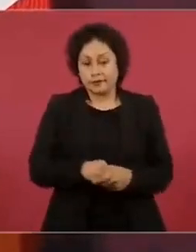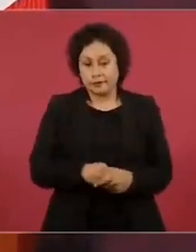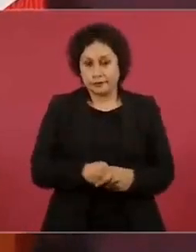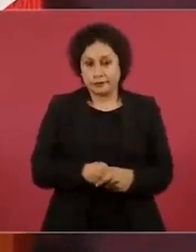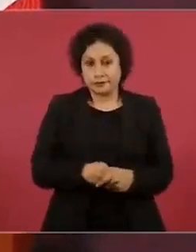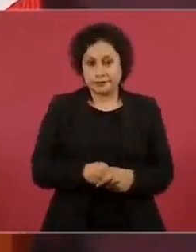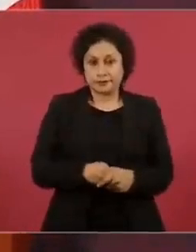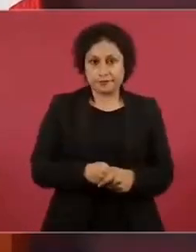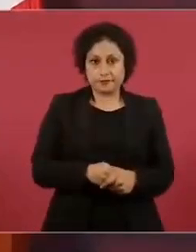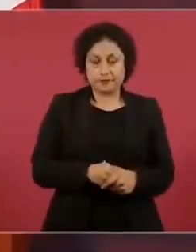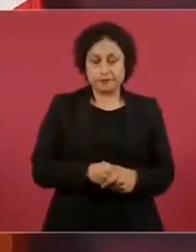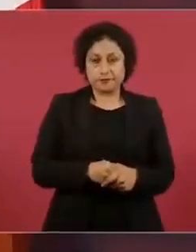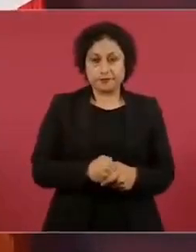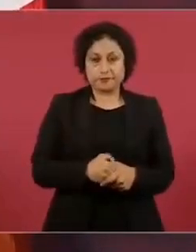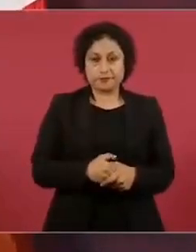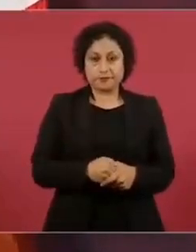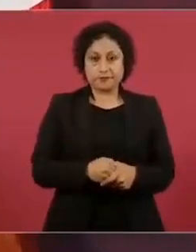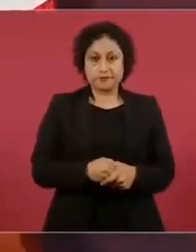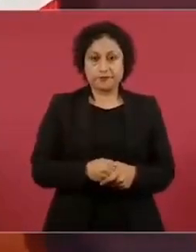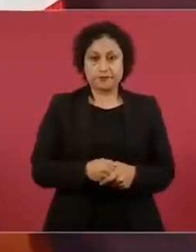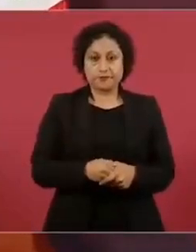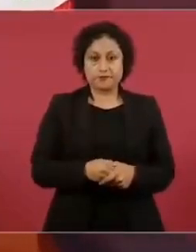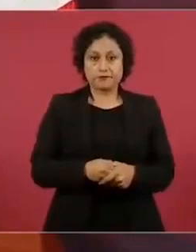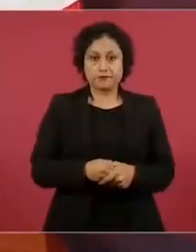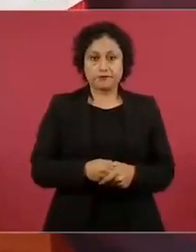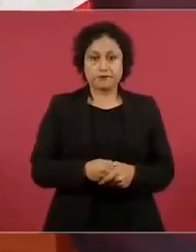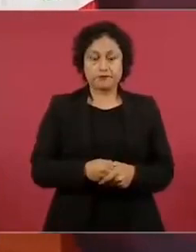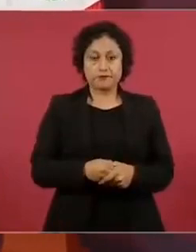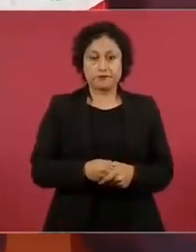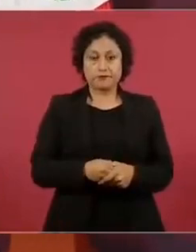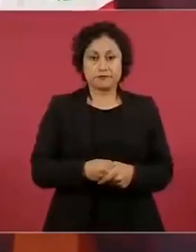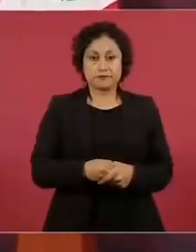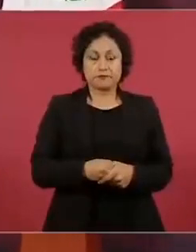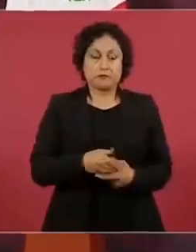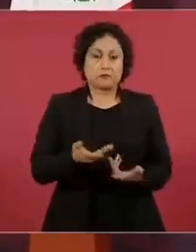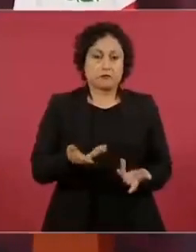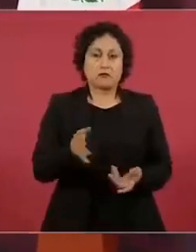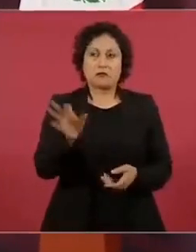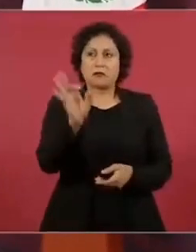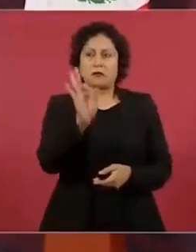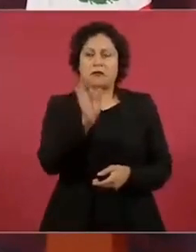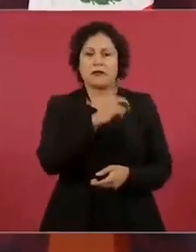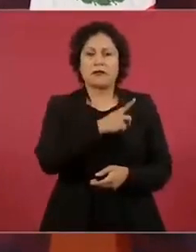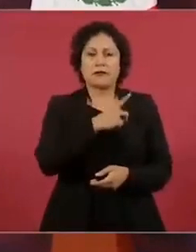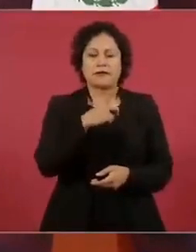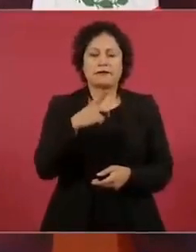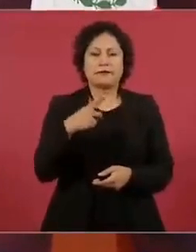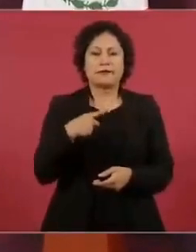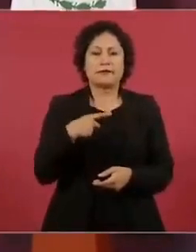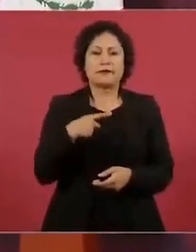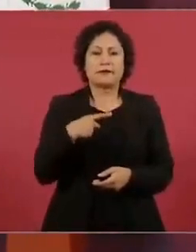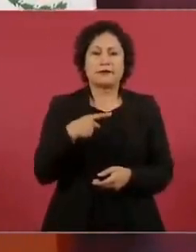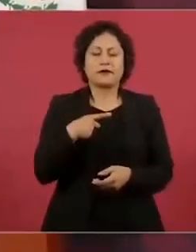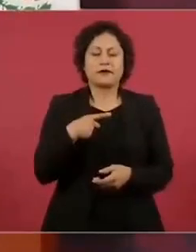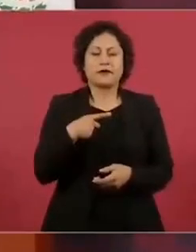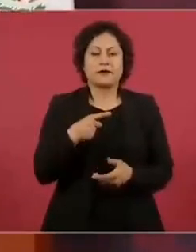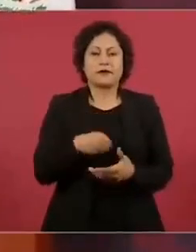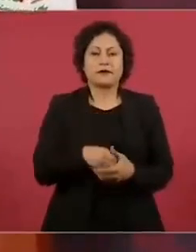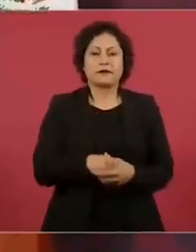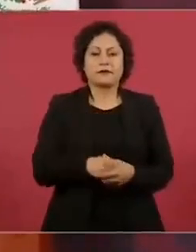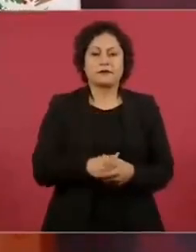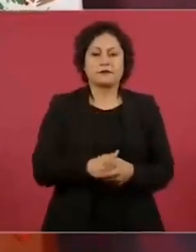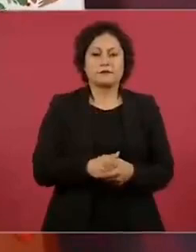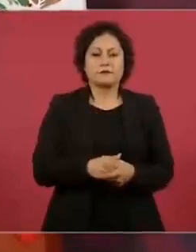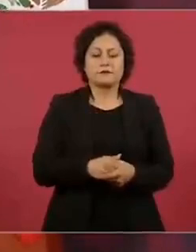una especie de consejo de